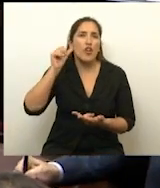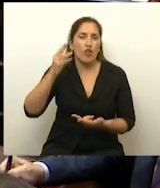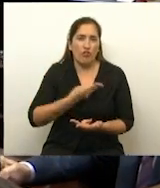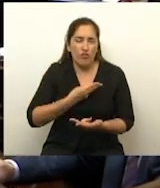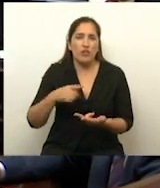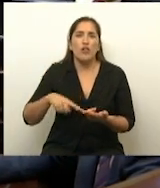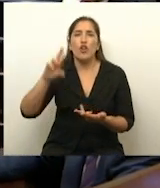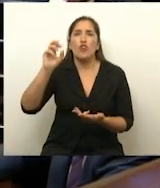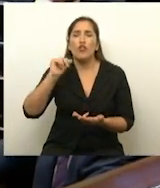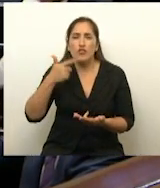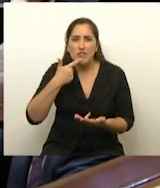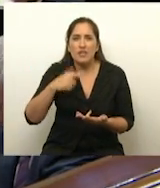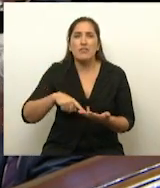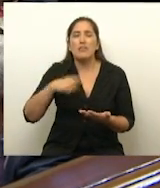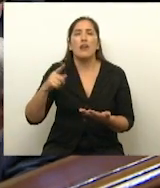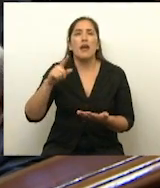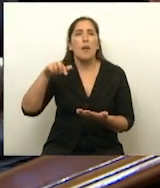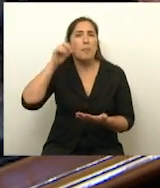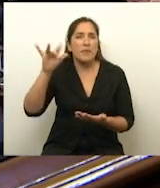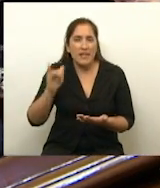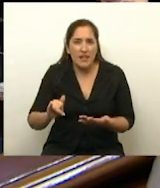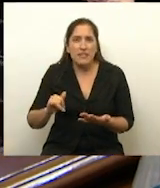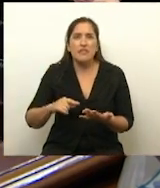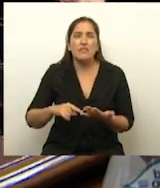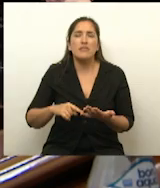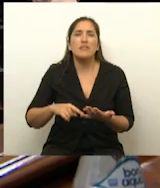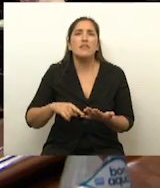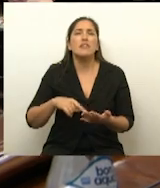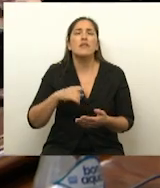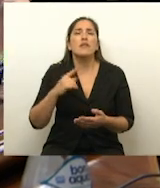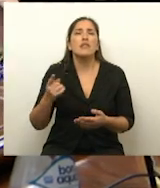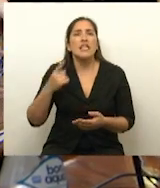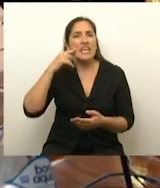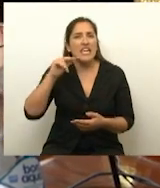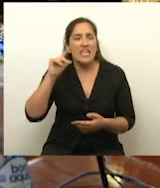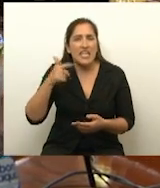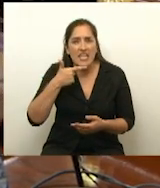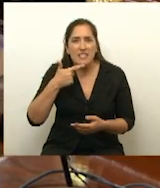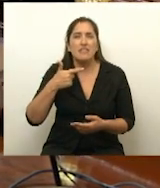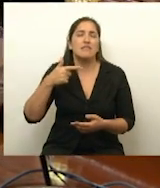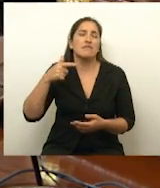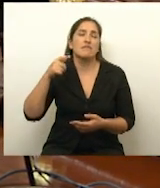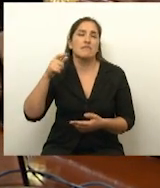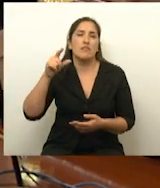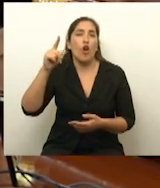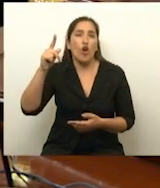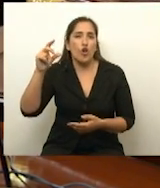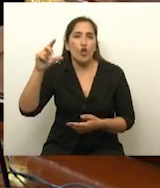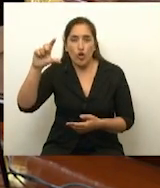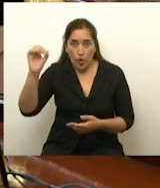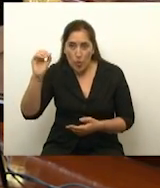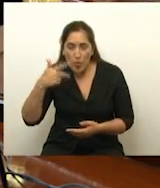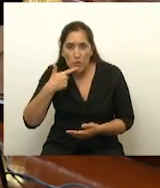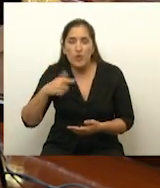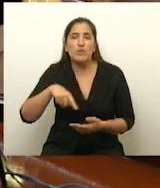senadora Elías de Pérez, senadora Inés Bisuela y Doria, senador Cobos, senador Fial,